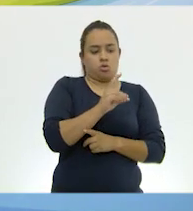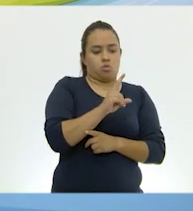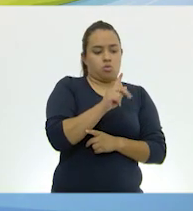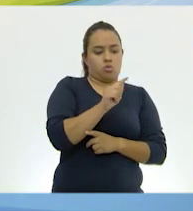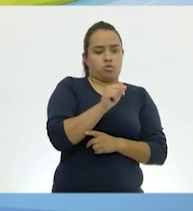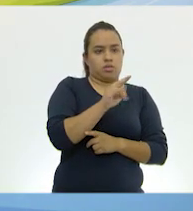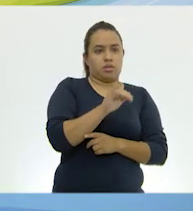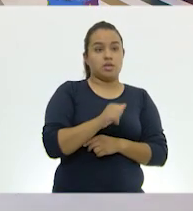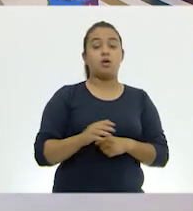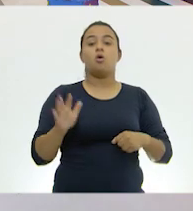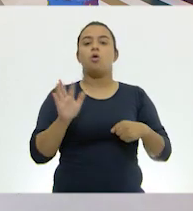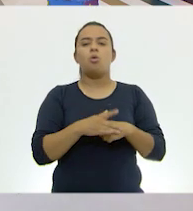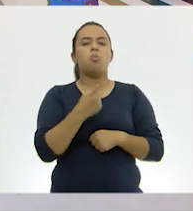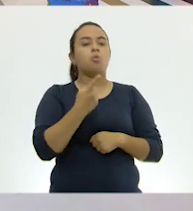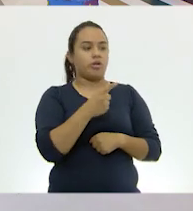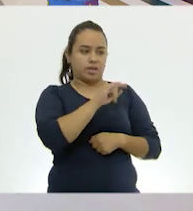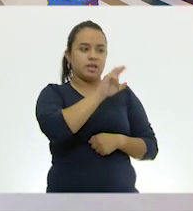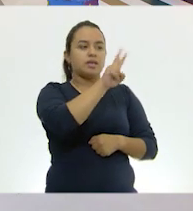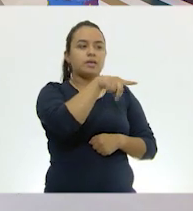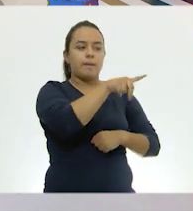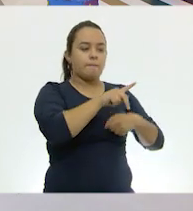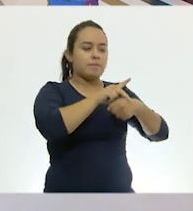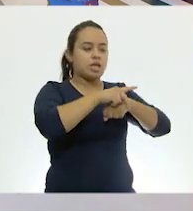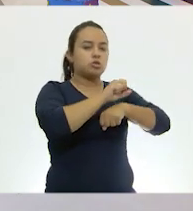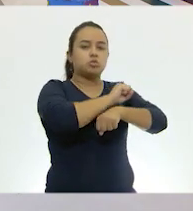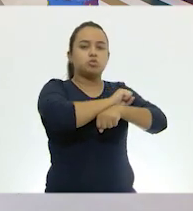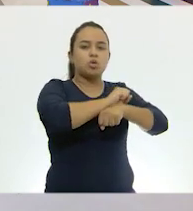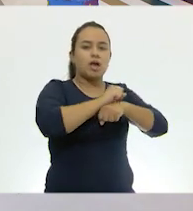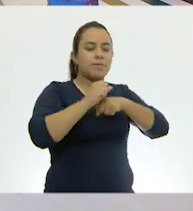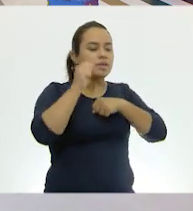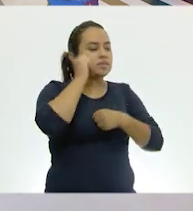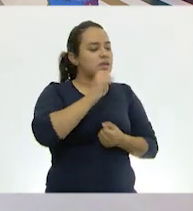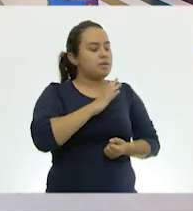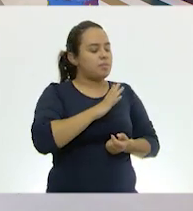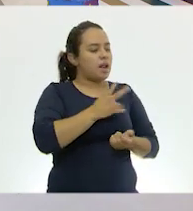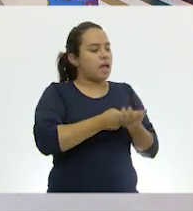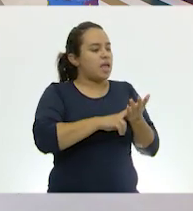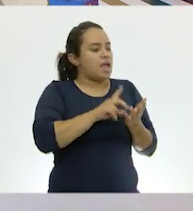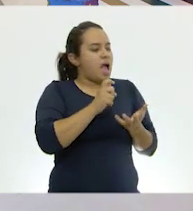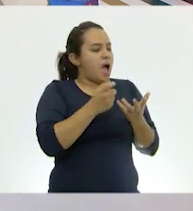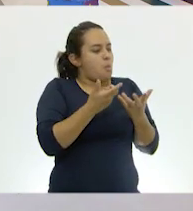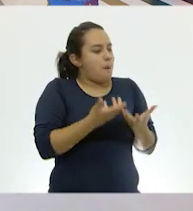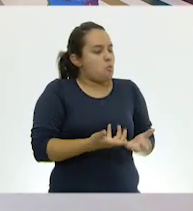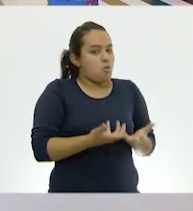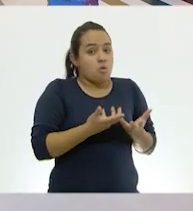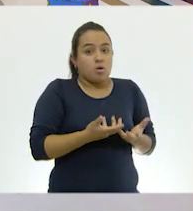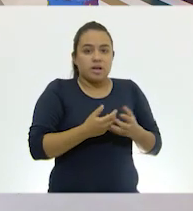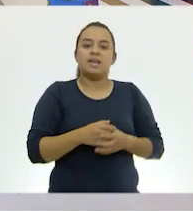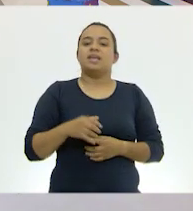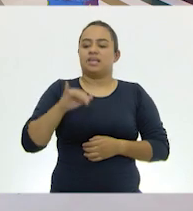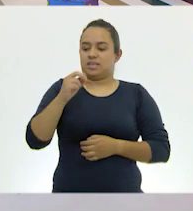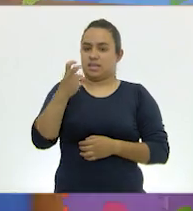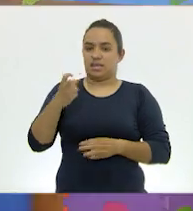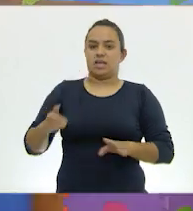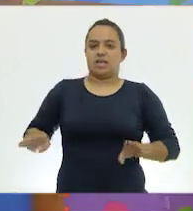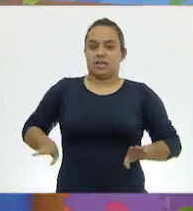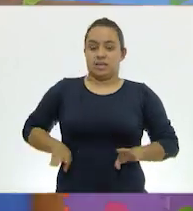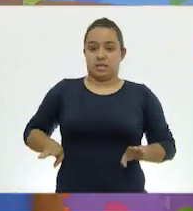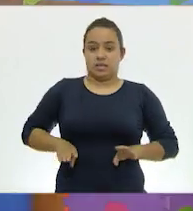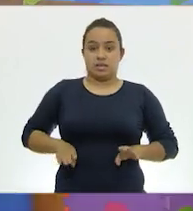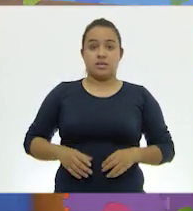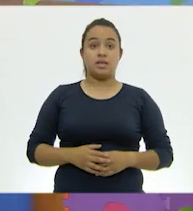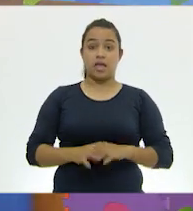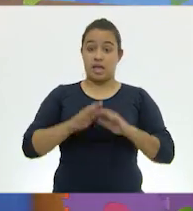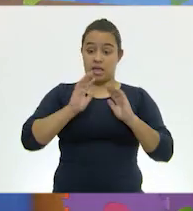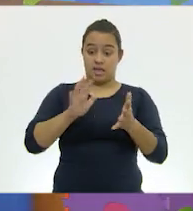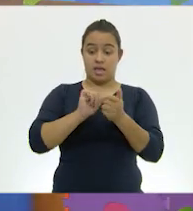Cutánea, sí, porque su piel es así suavecita y siempre está húmeda. Exacto, que es una de las características que ya vimos. Entonces, cuando